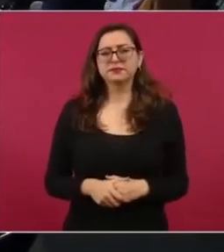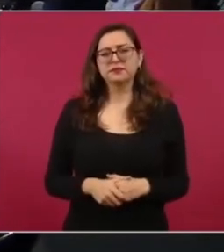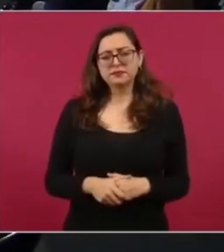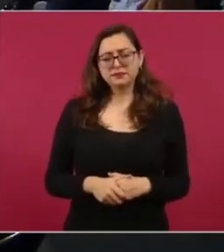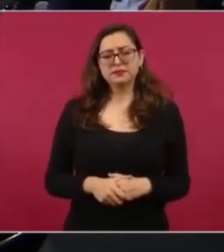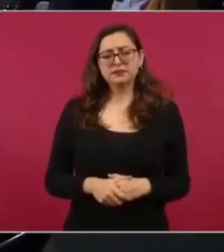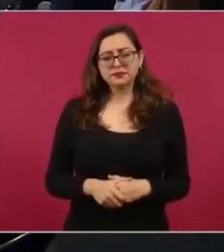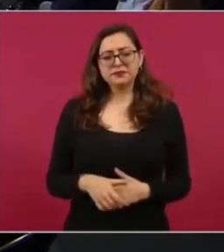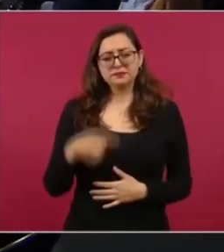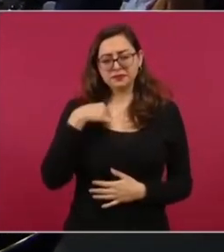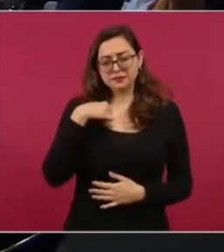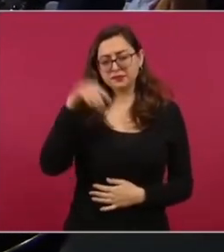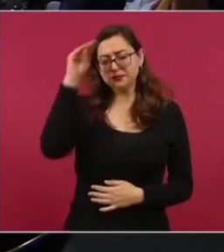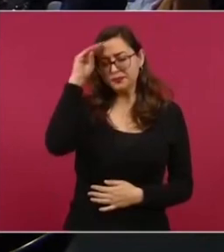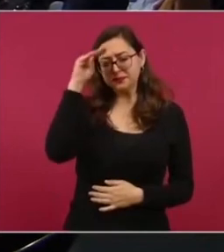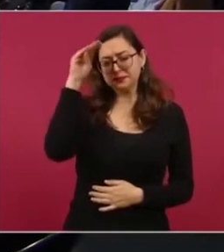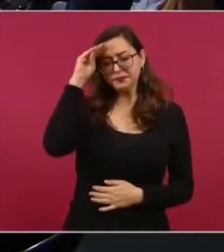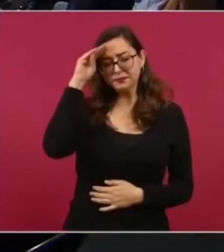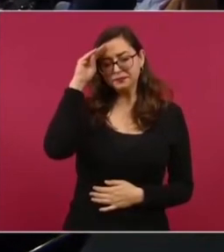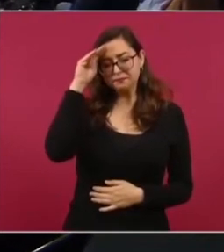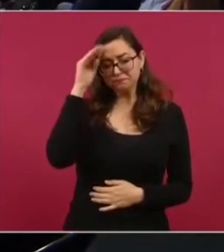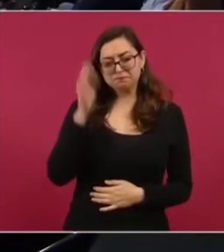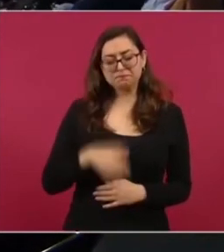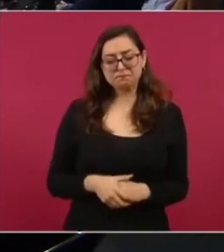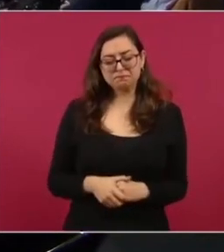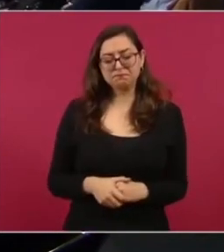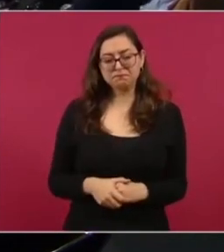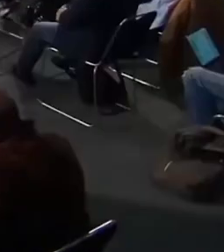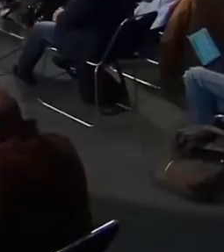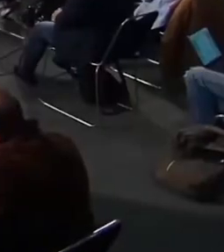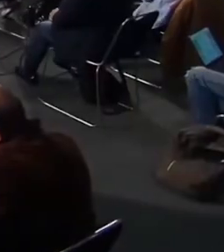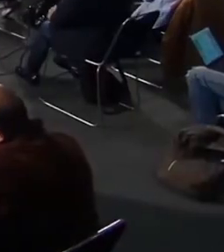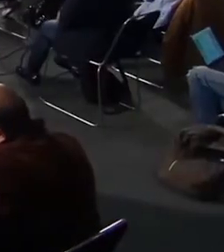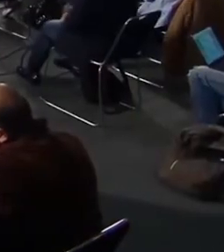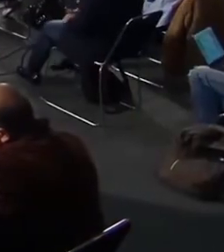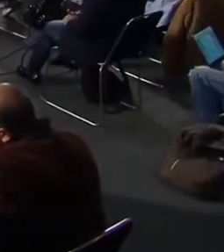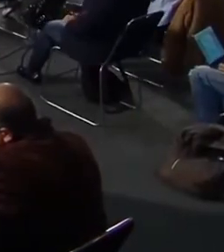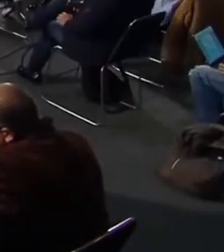este a mí con ustedes